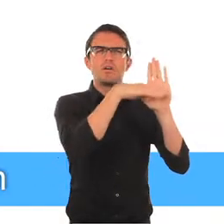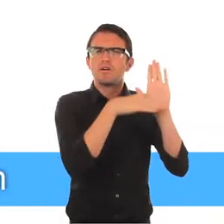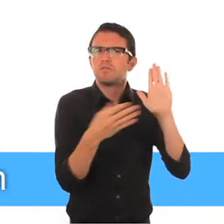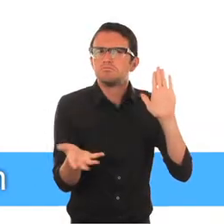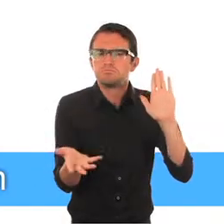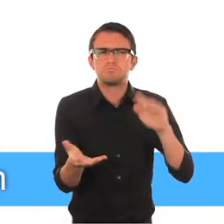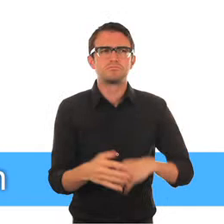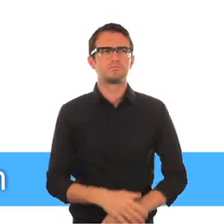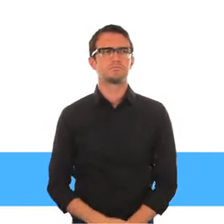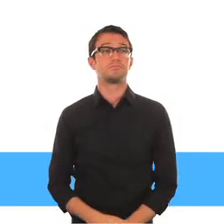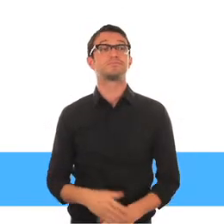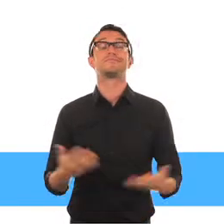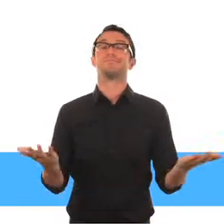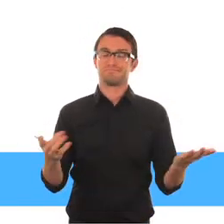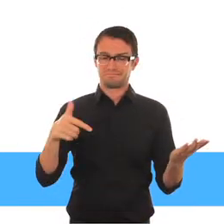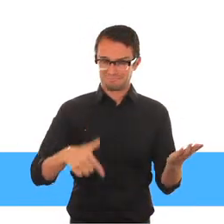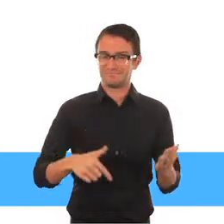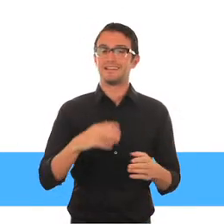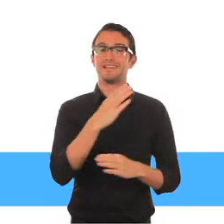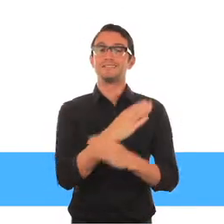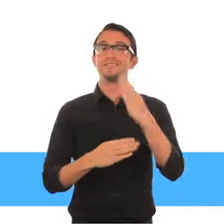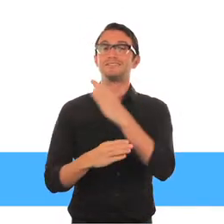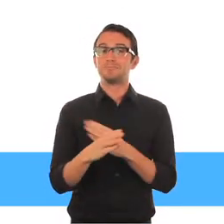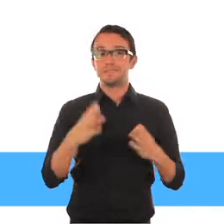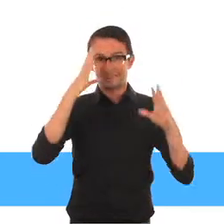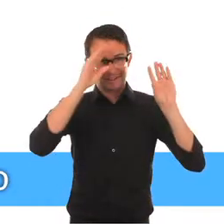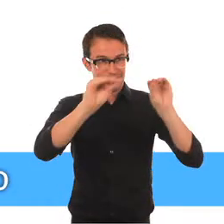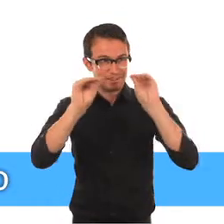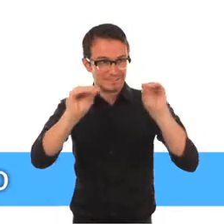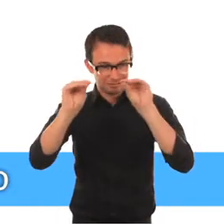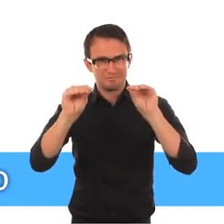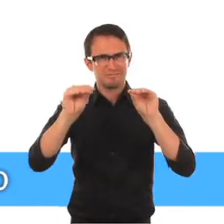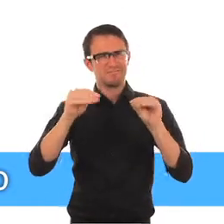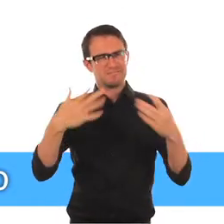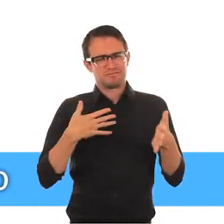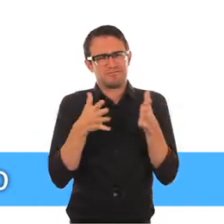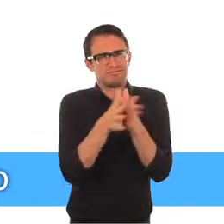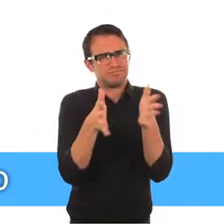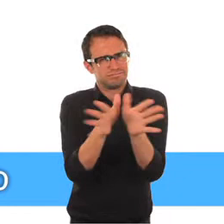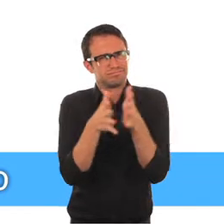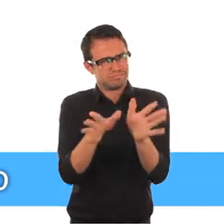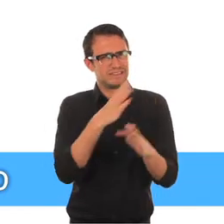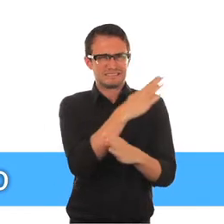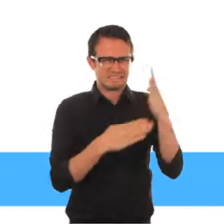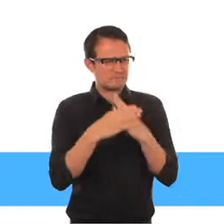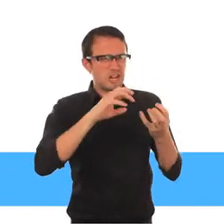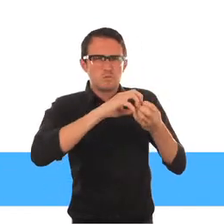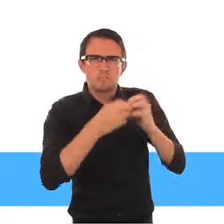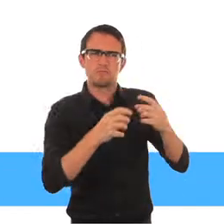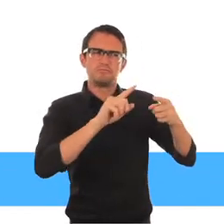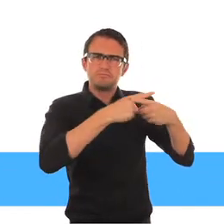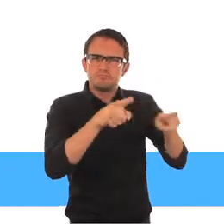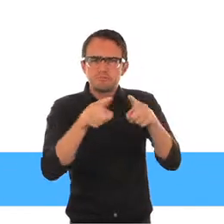Bienvenido al segundo módulo de orientación sobre la discapacidad. Ahora que entendemos la dinámica de la discapacidad, nos centraremos en lo que esto significa